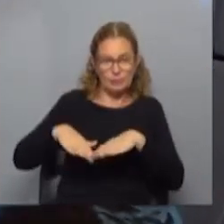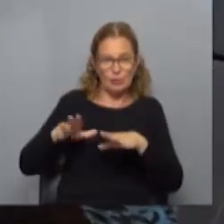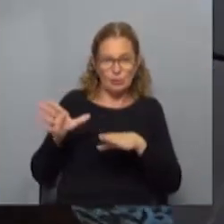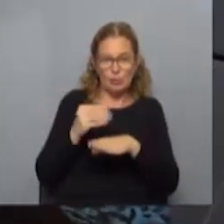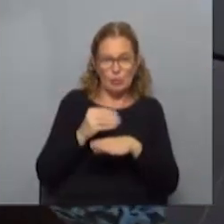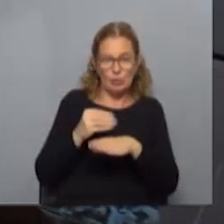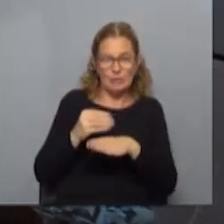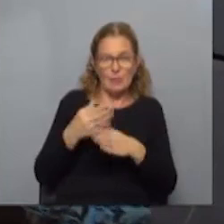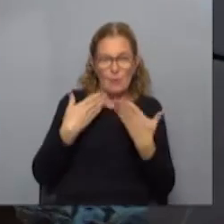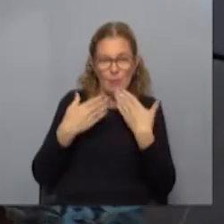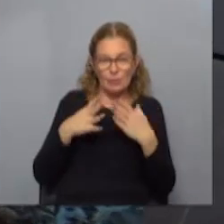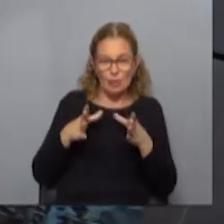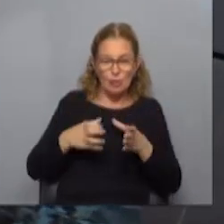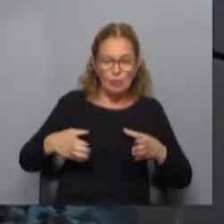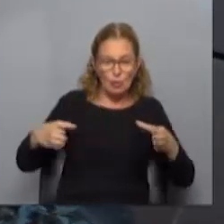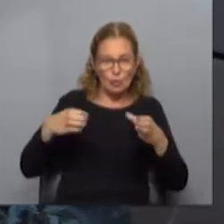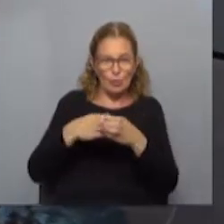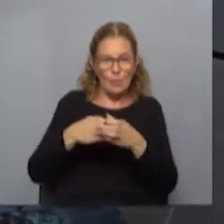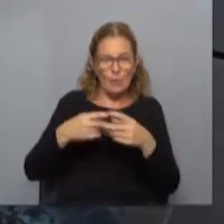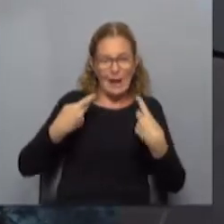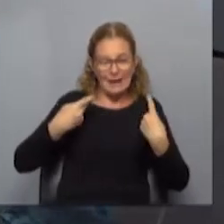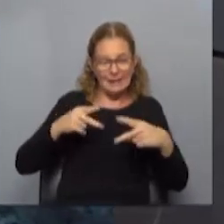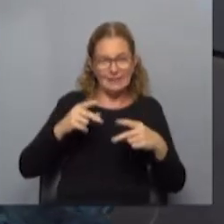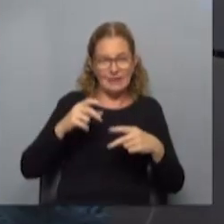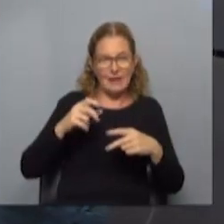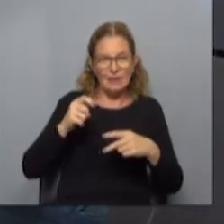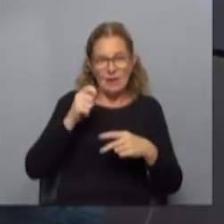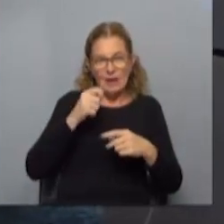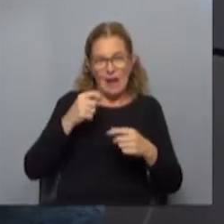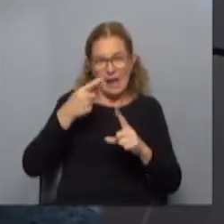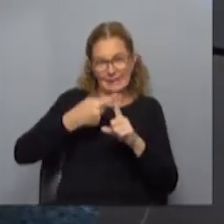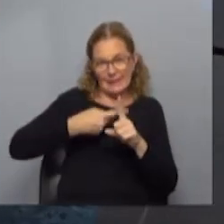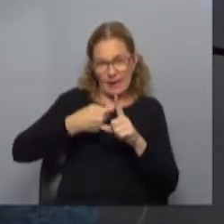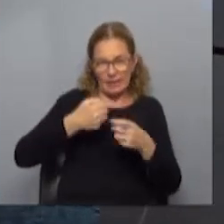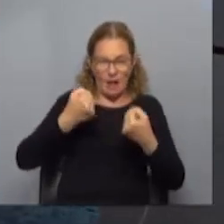sector. Y estamos hablando de todo el sector. Desde las agencias de viaje, rentadoras de autos,